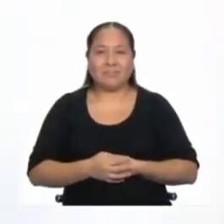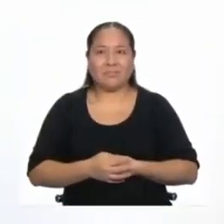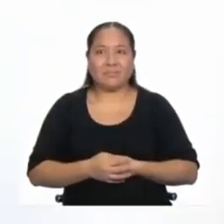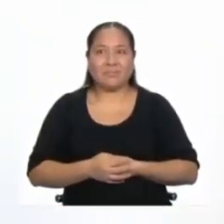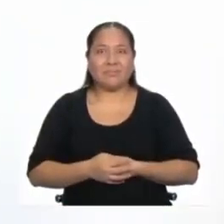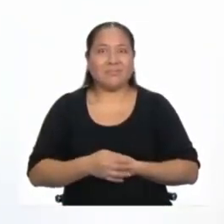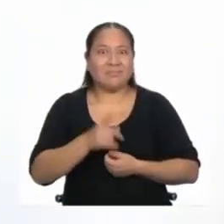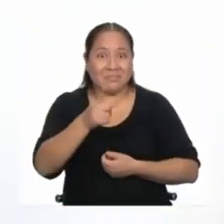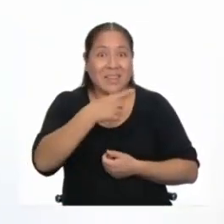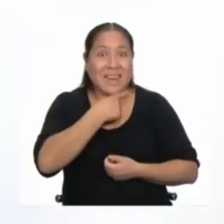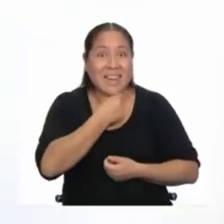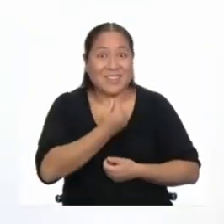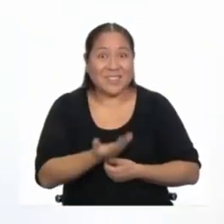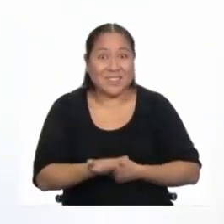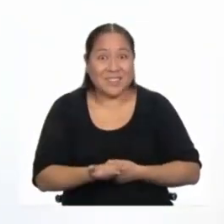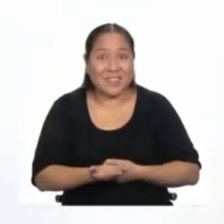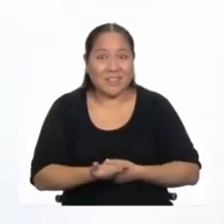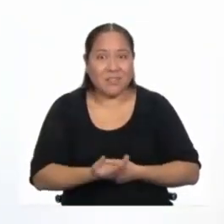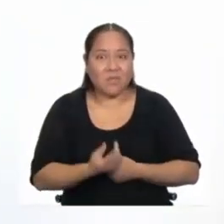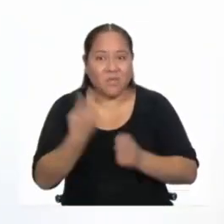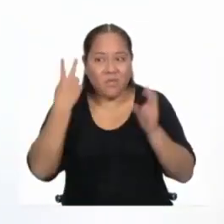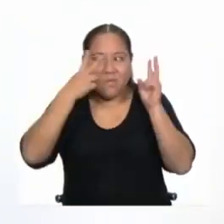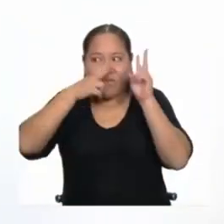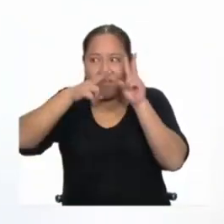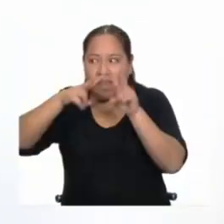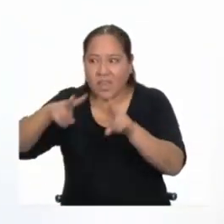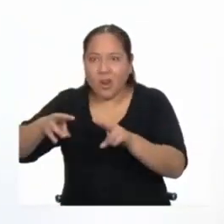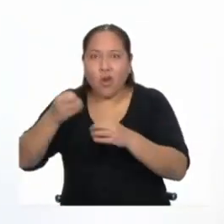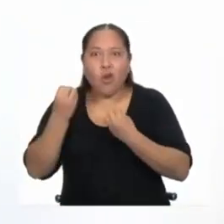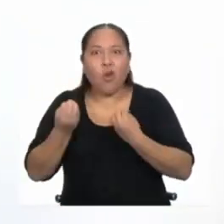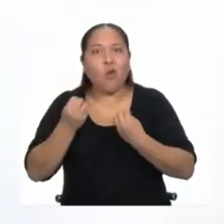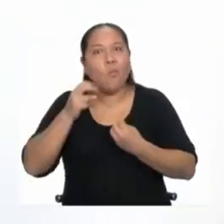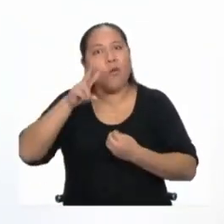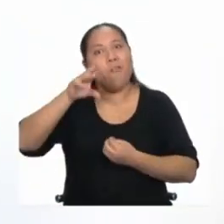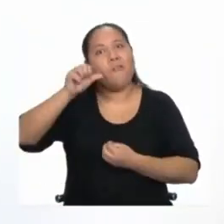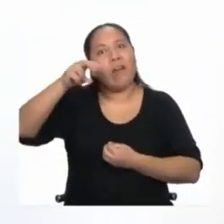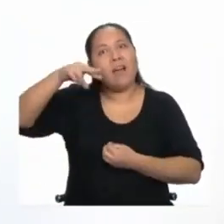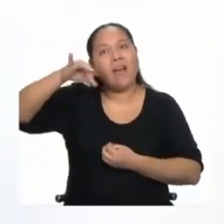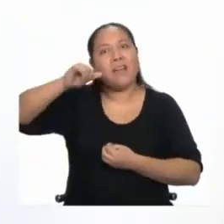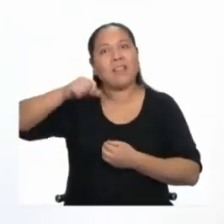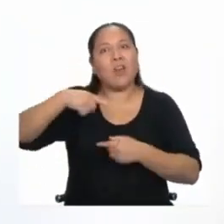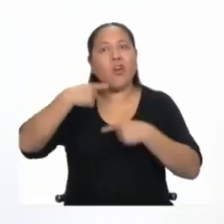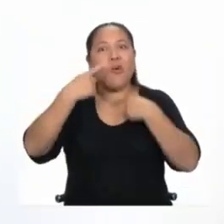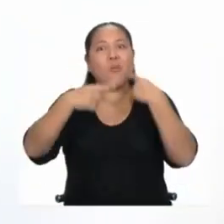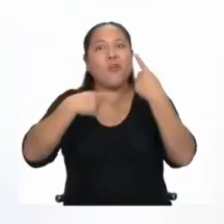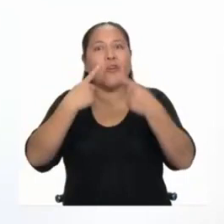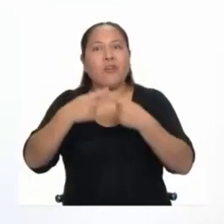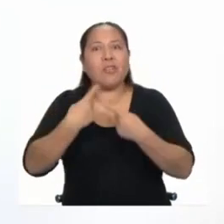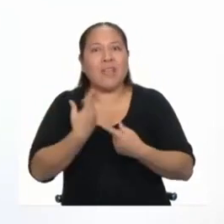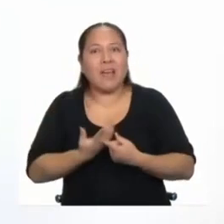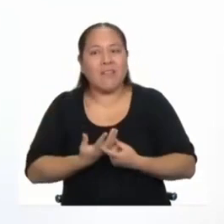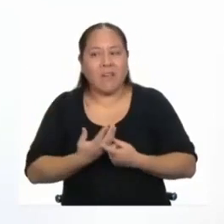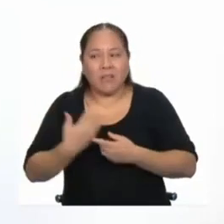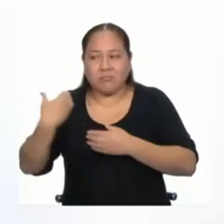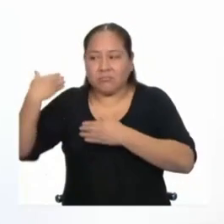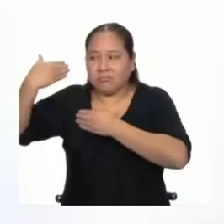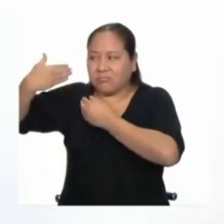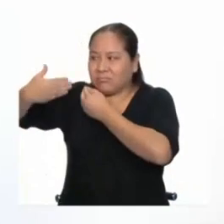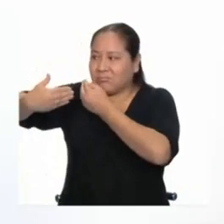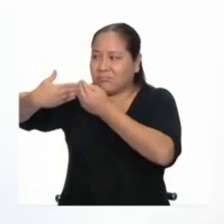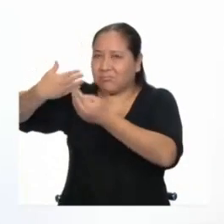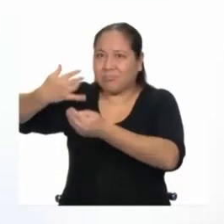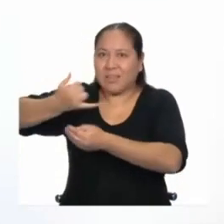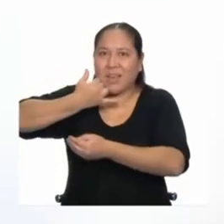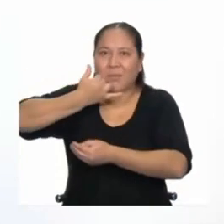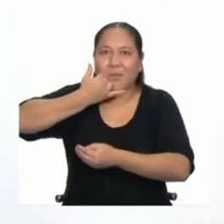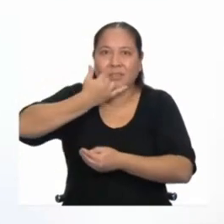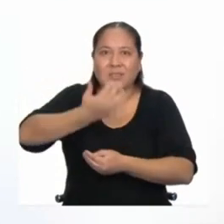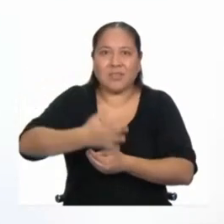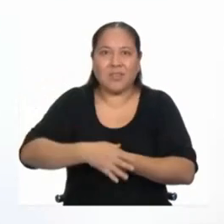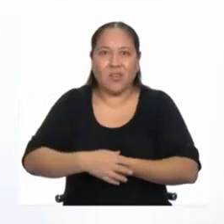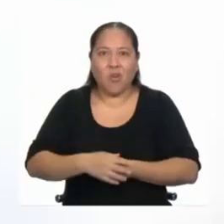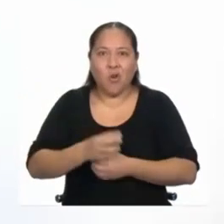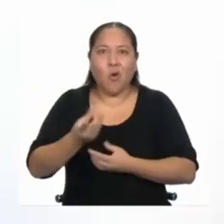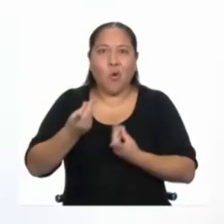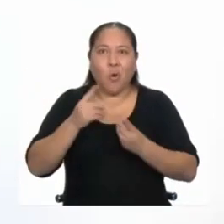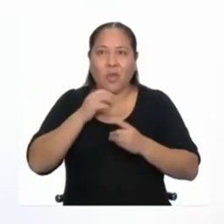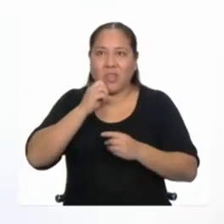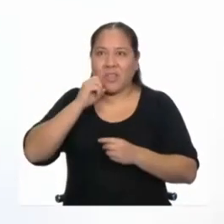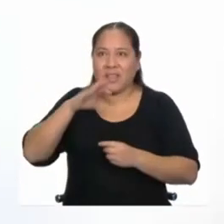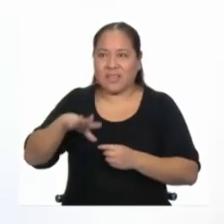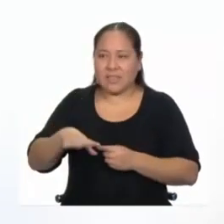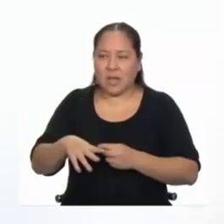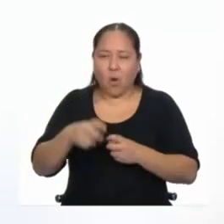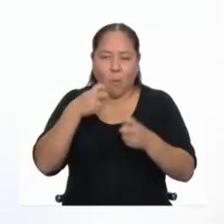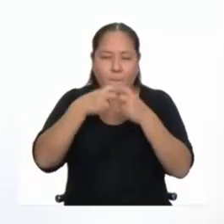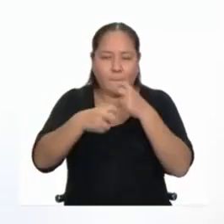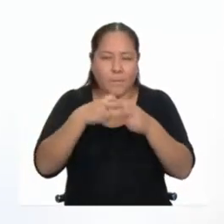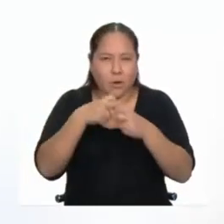¿Qué les pareció? ¿Se fijaron como Bania mientras narraba cómo se desarrollaron los hechos? Cada vez que se refería a